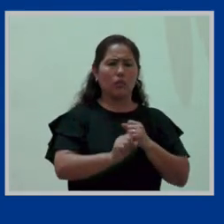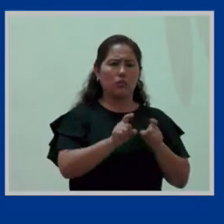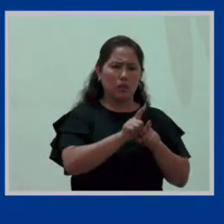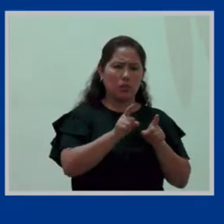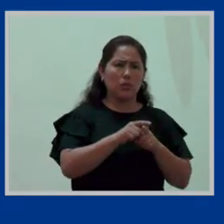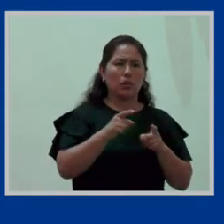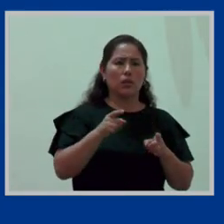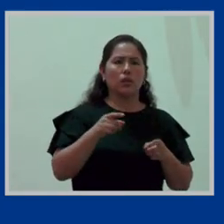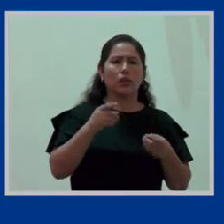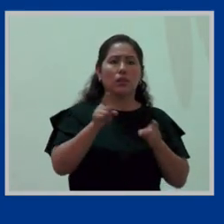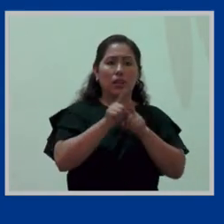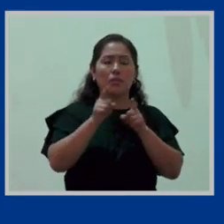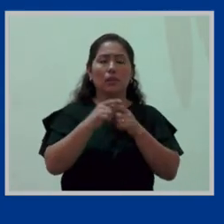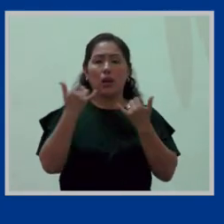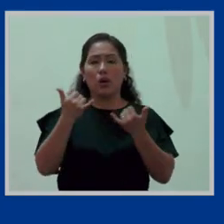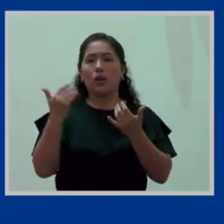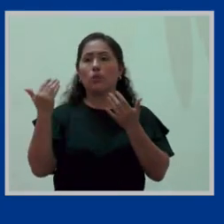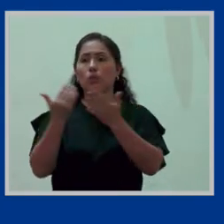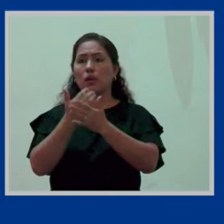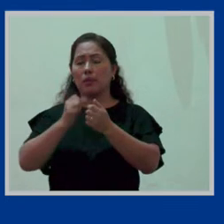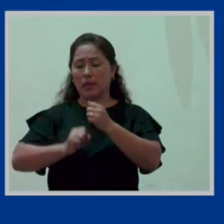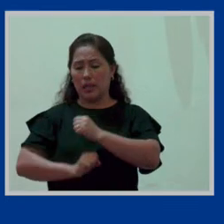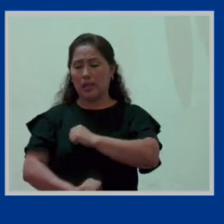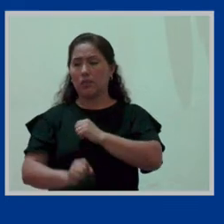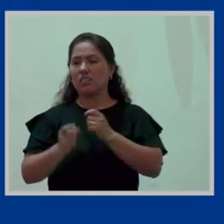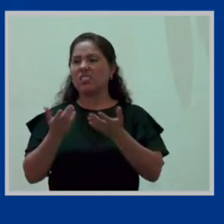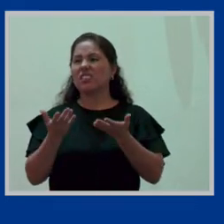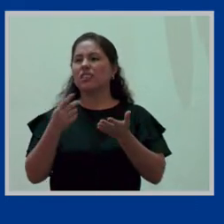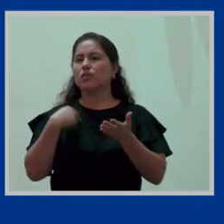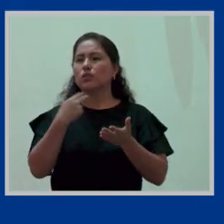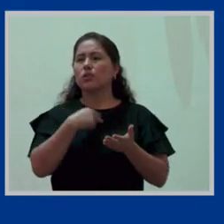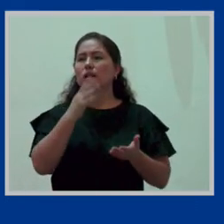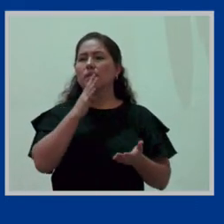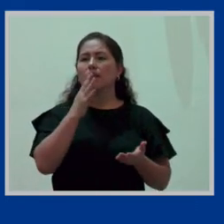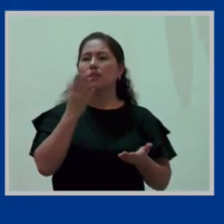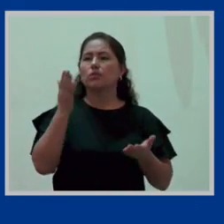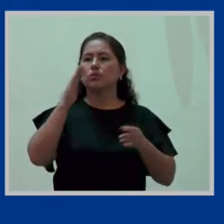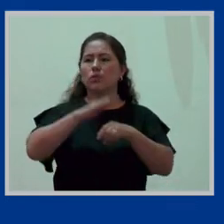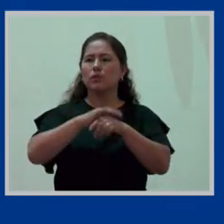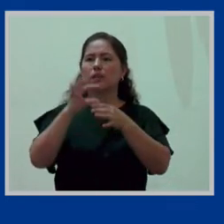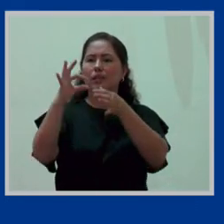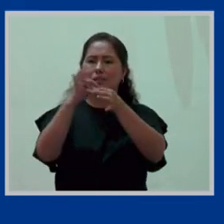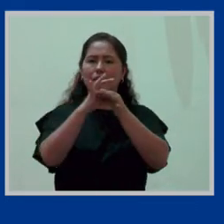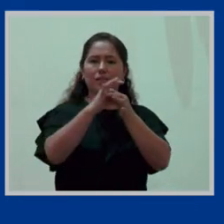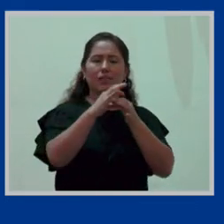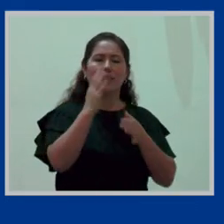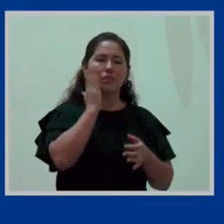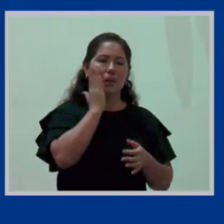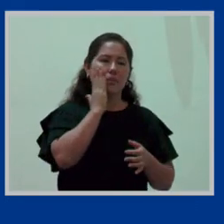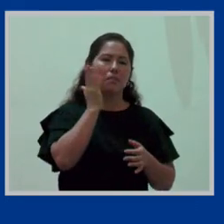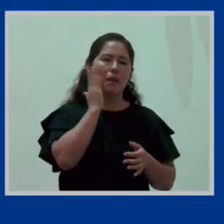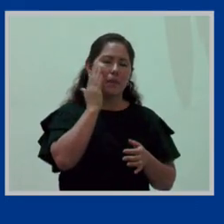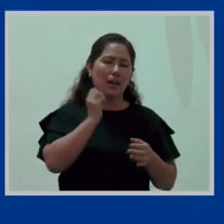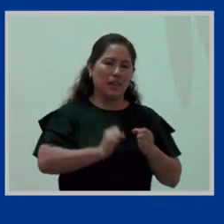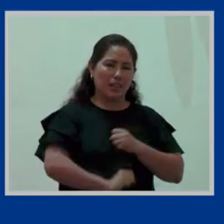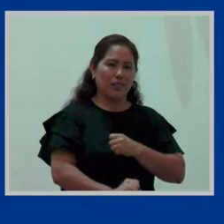Hemos dado énfasis en la carátula al hijo, porque aquí estamos hablando precisamente de esa relación materna, ¿no? Entre madre e hijo. Pero en realidad esta